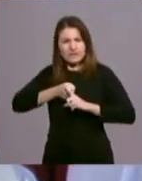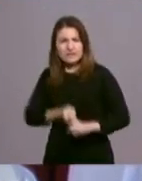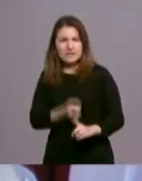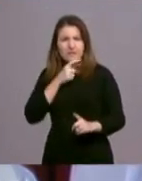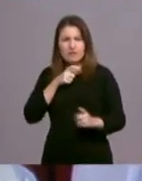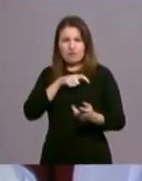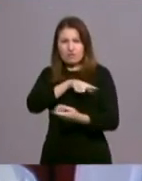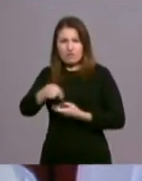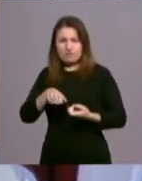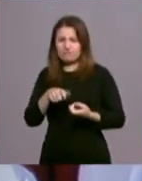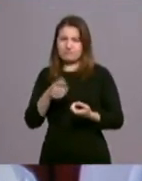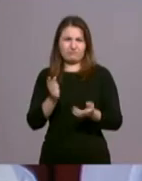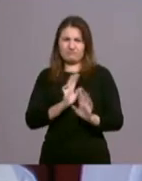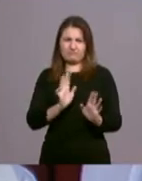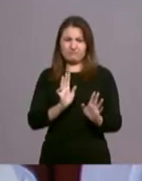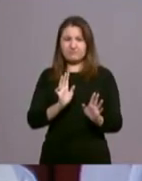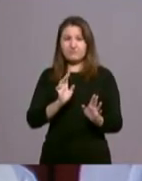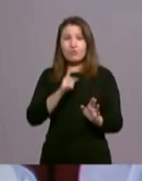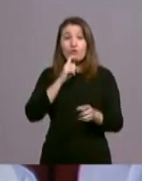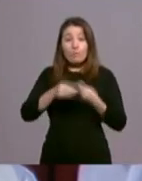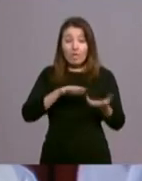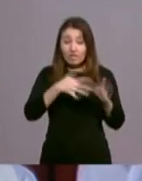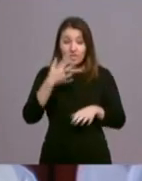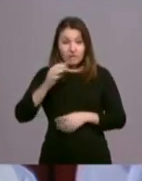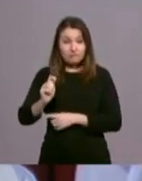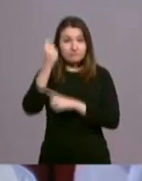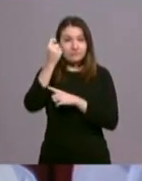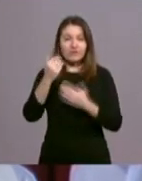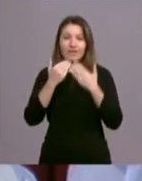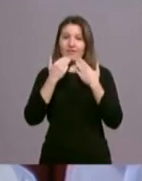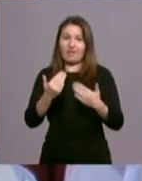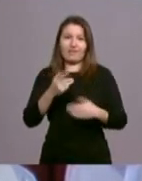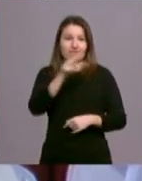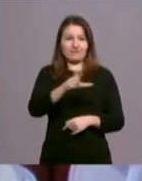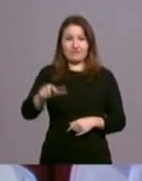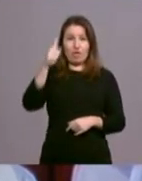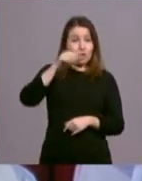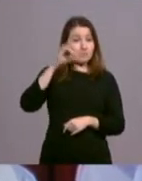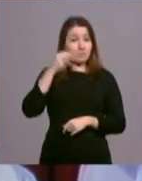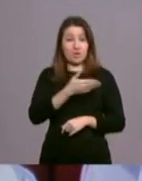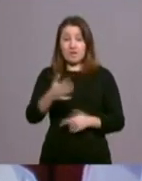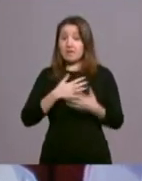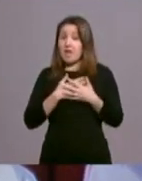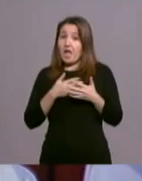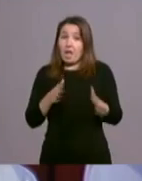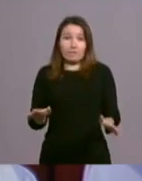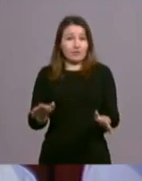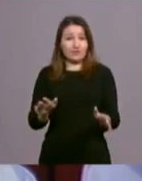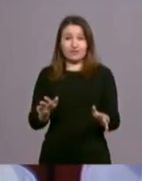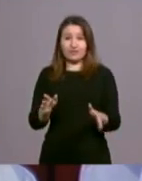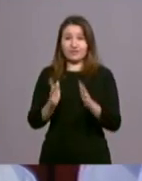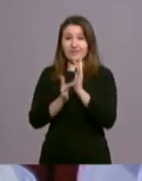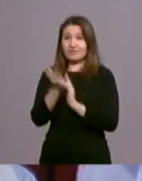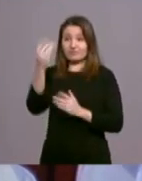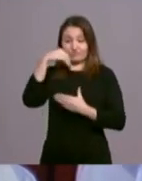de este mundo, sino con hombres y mujeres que estéis dispuestos a meter de tal forma la vida